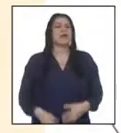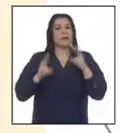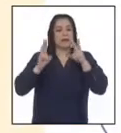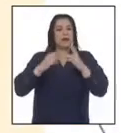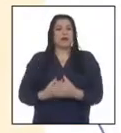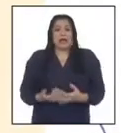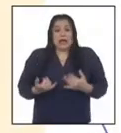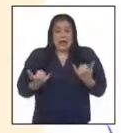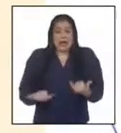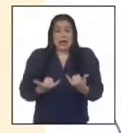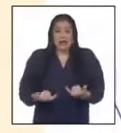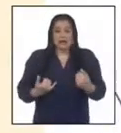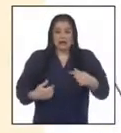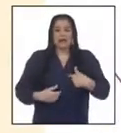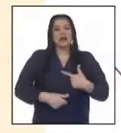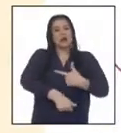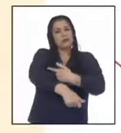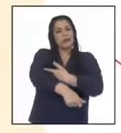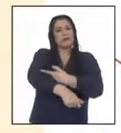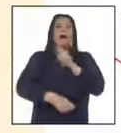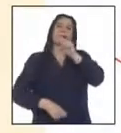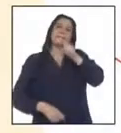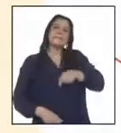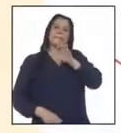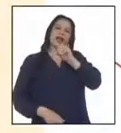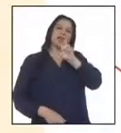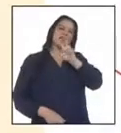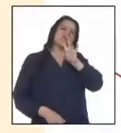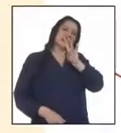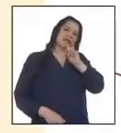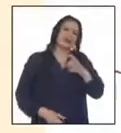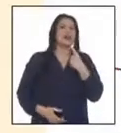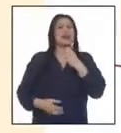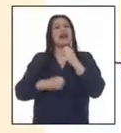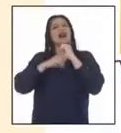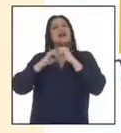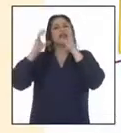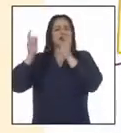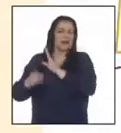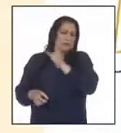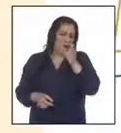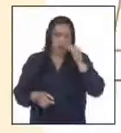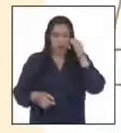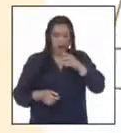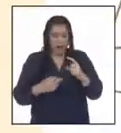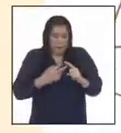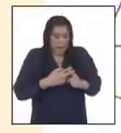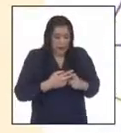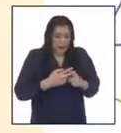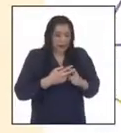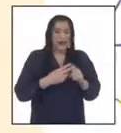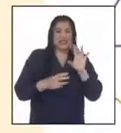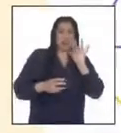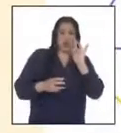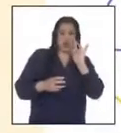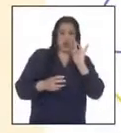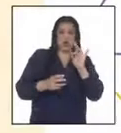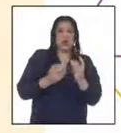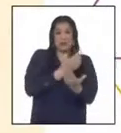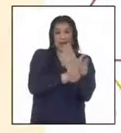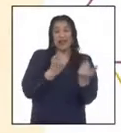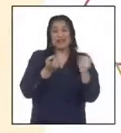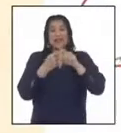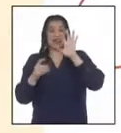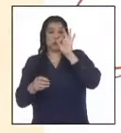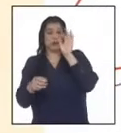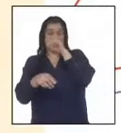Hasta el presente he vacunado a 1.037 personas y salgo a diario a las estancias, desde las 8 de la mañana hasta las 9 de la noche,